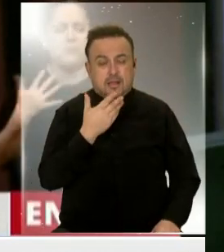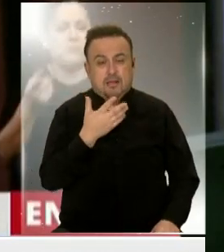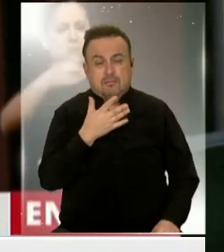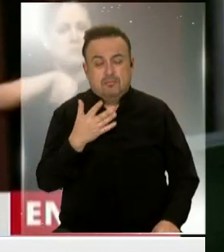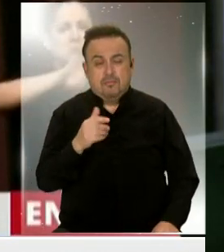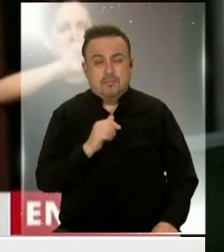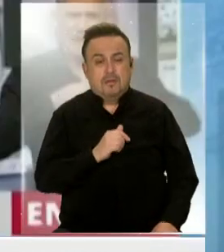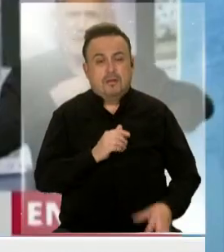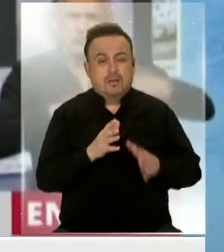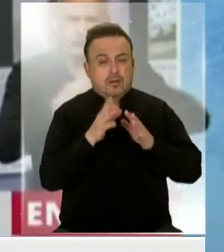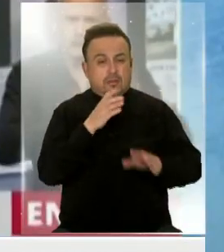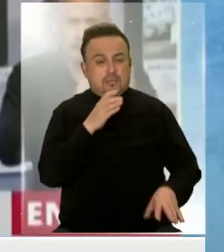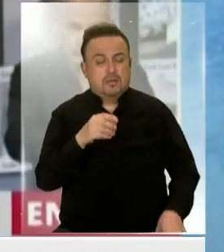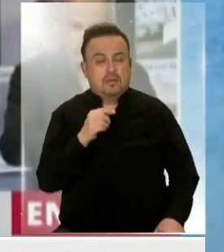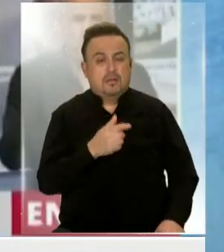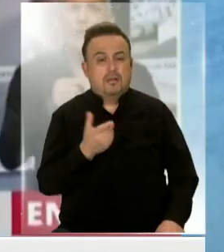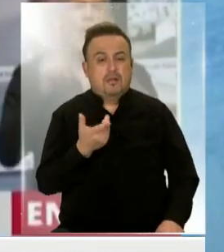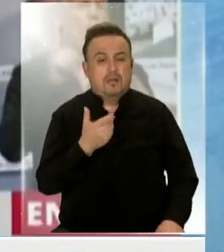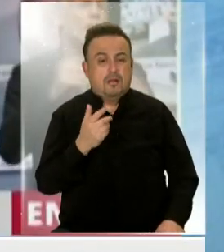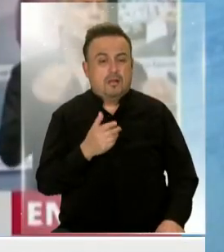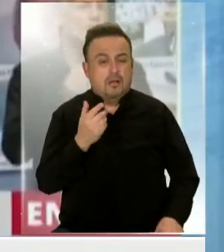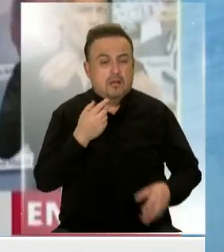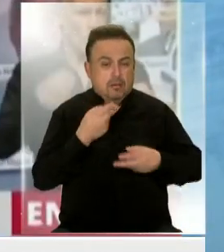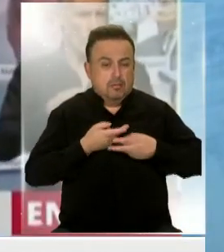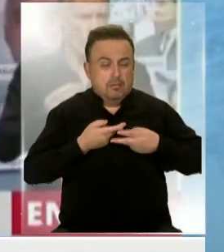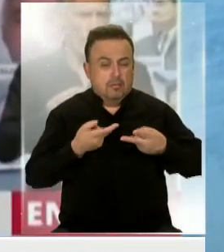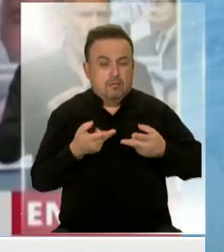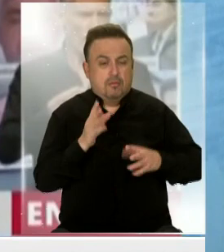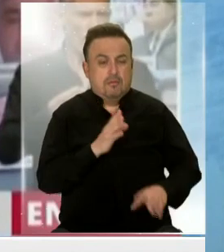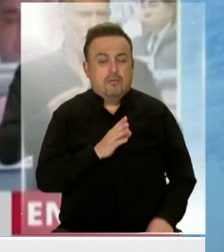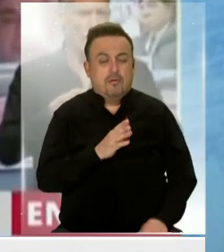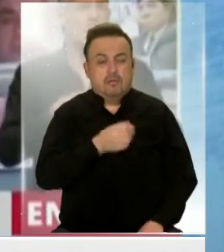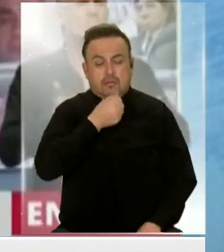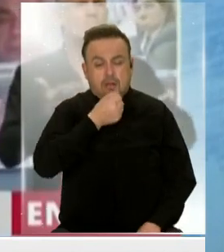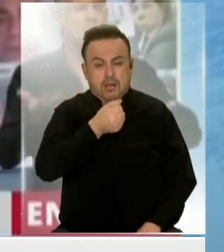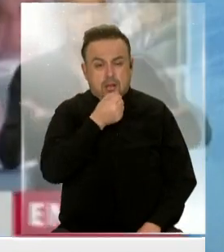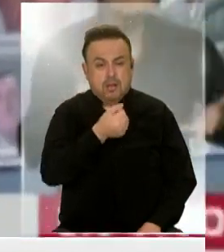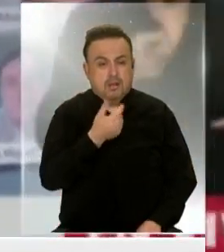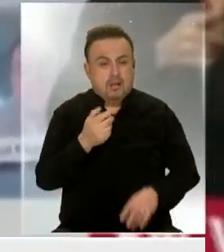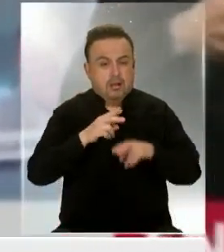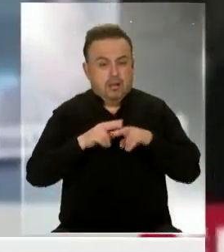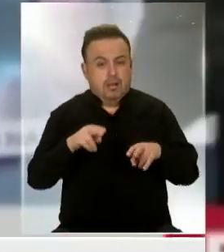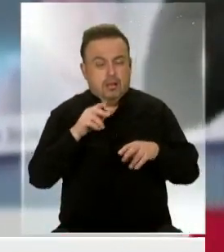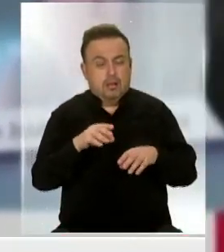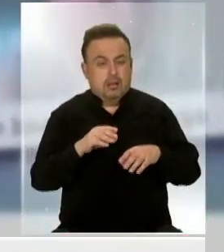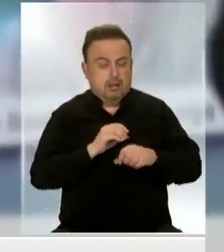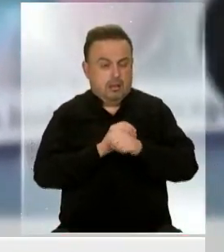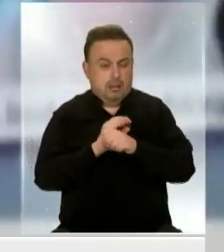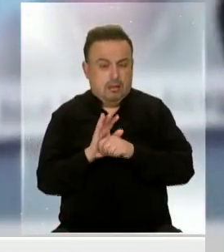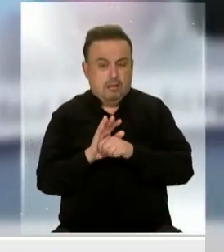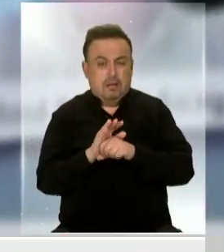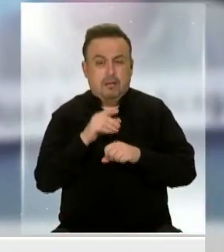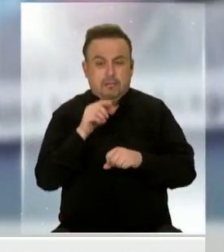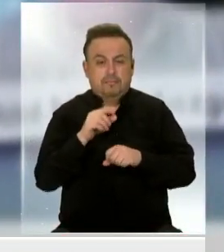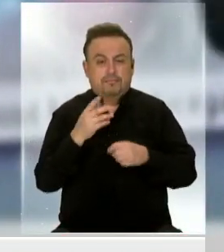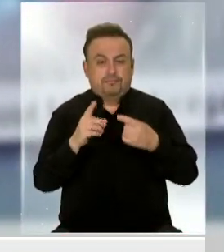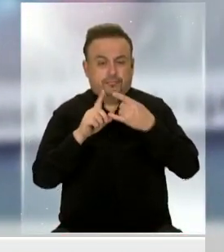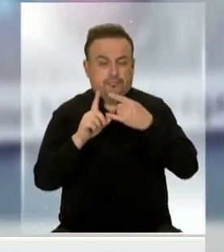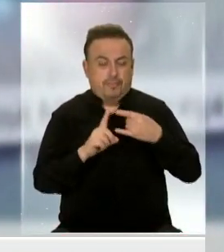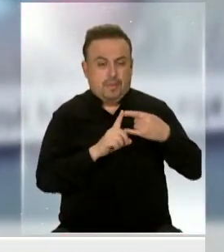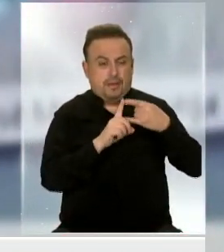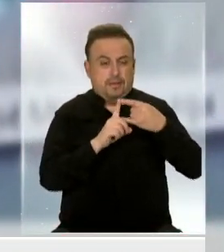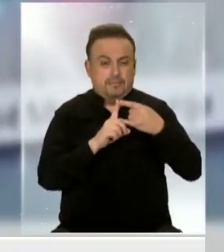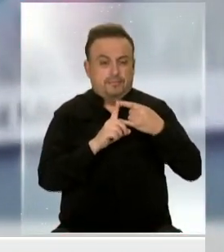pasado a muchas personas durante sus reportes, sobre todo, o entrevistas que se han realizado durante la pandemia bajo esta